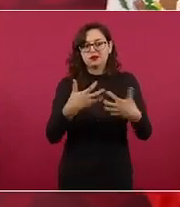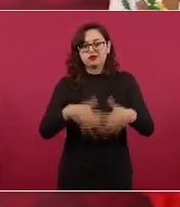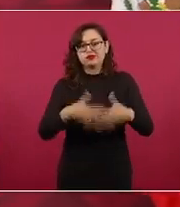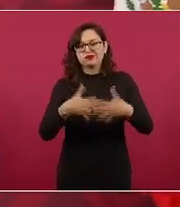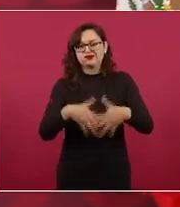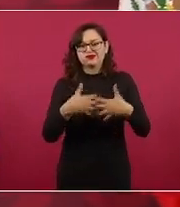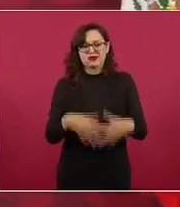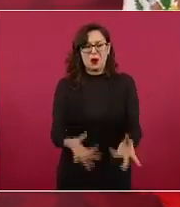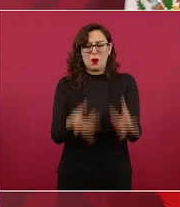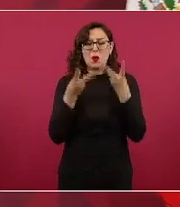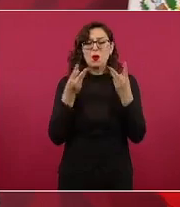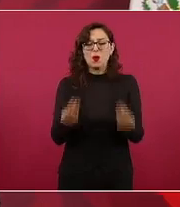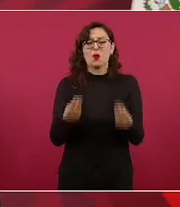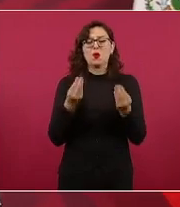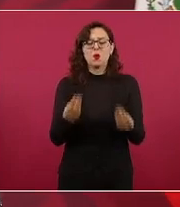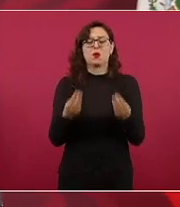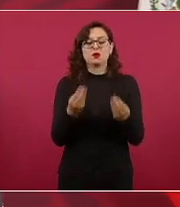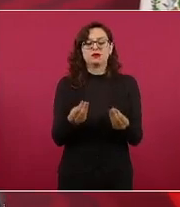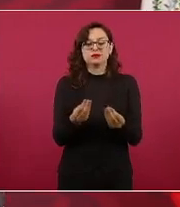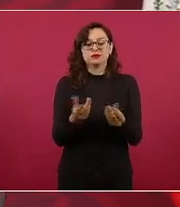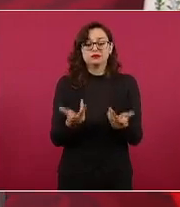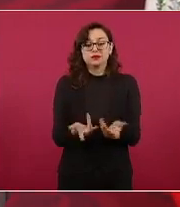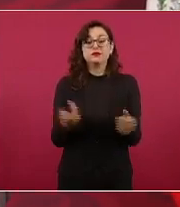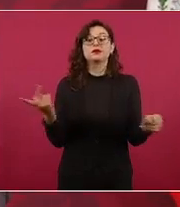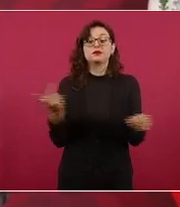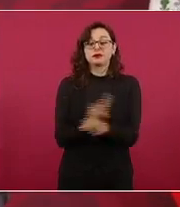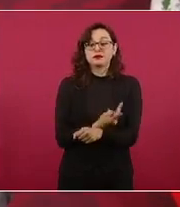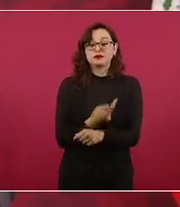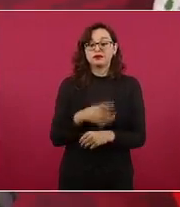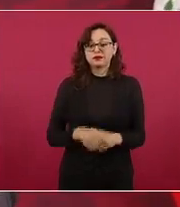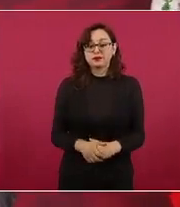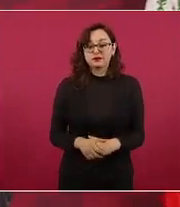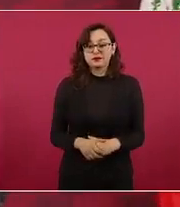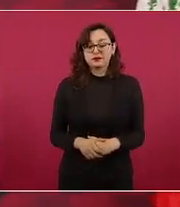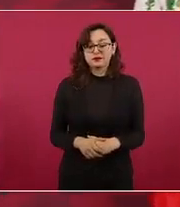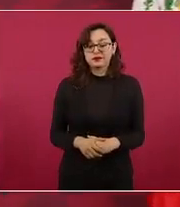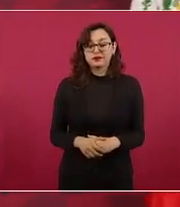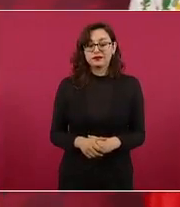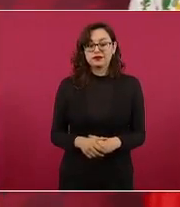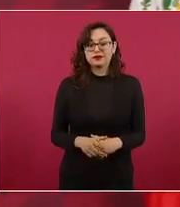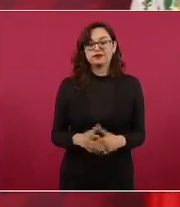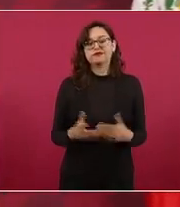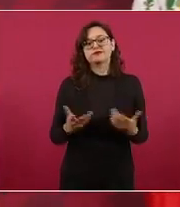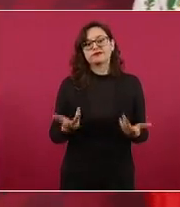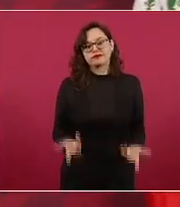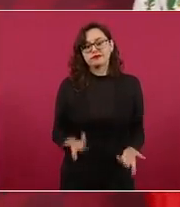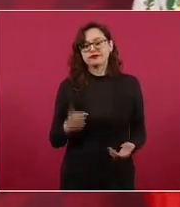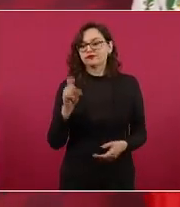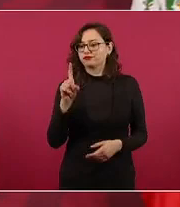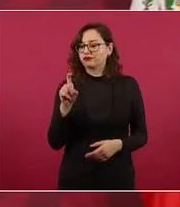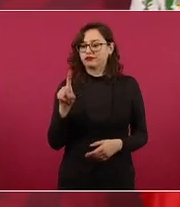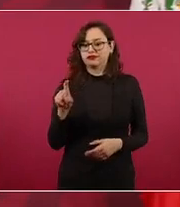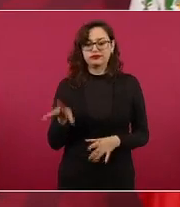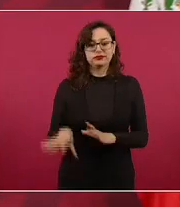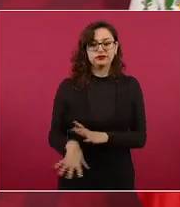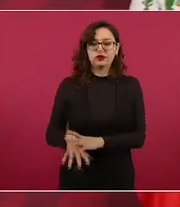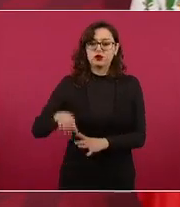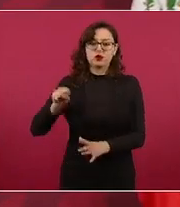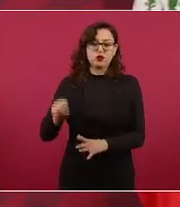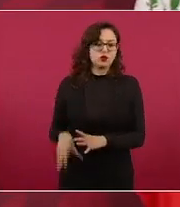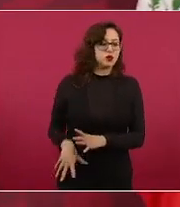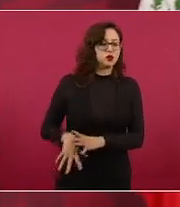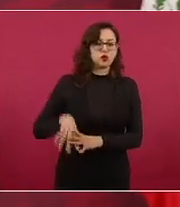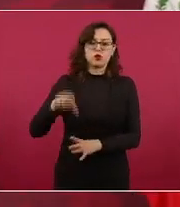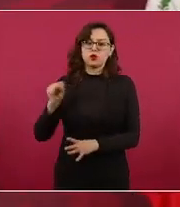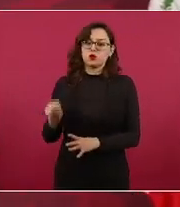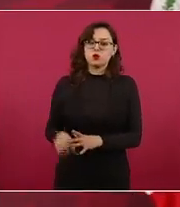que sucedió pues se sobreexplotaron los acuíferos y